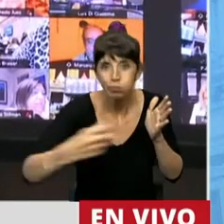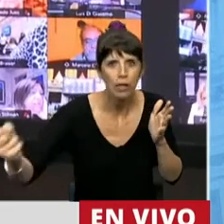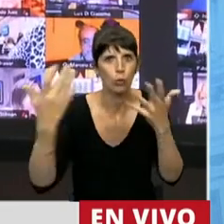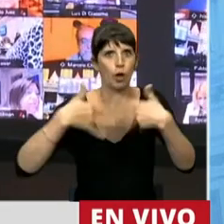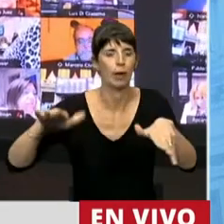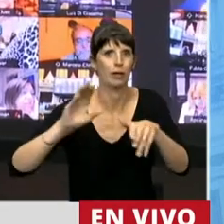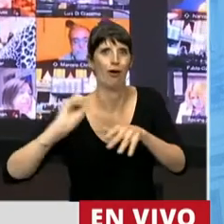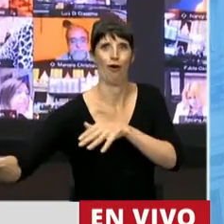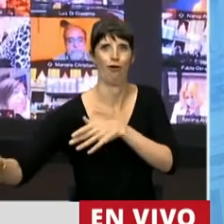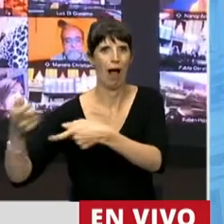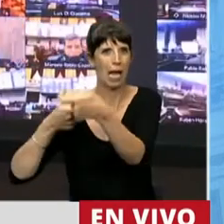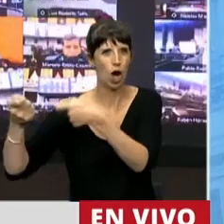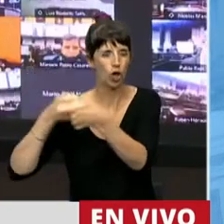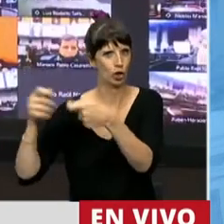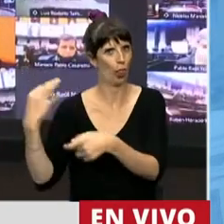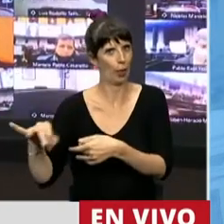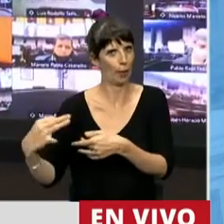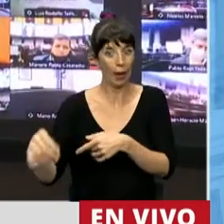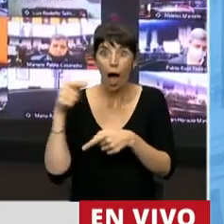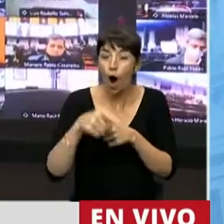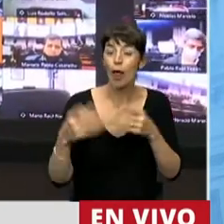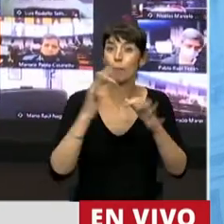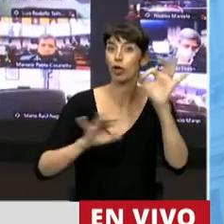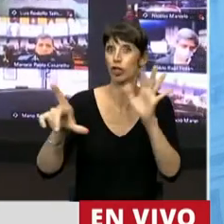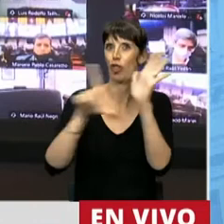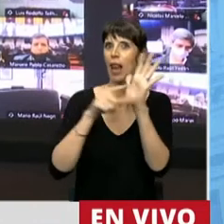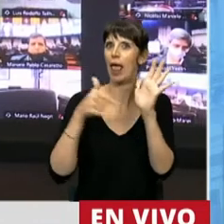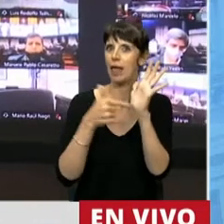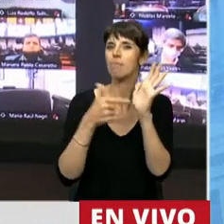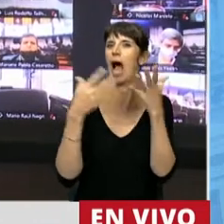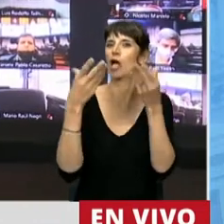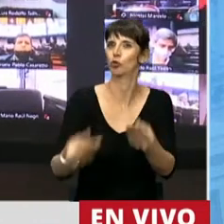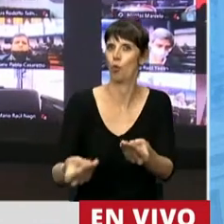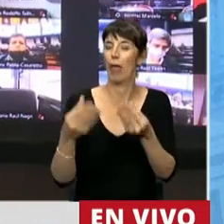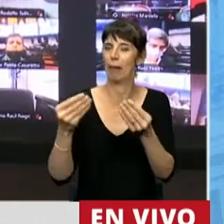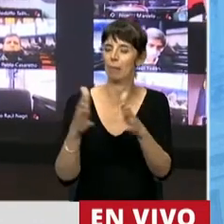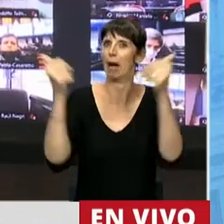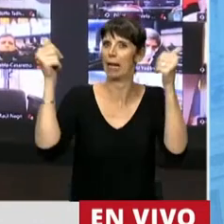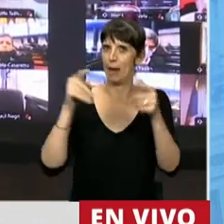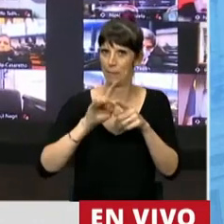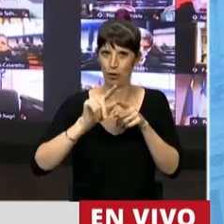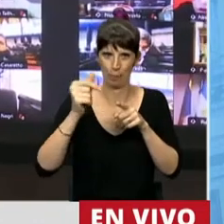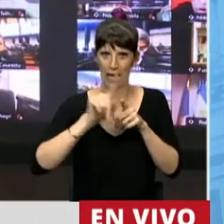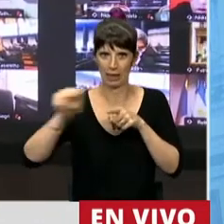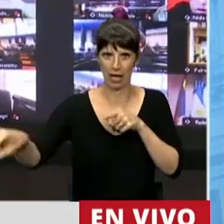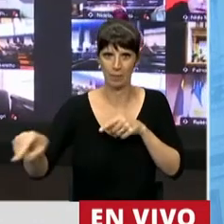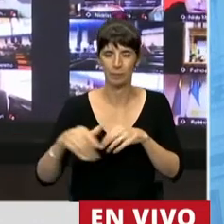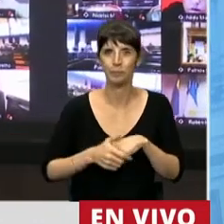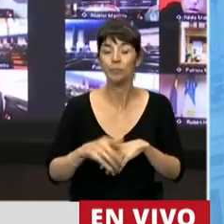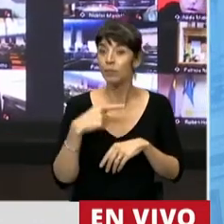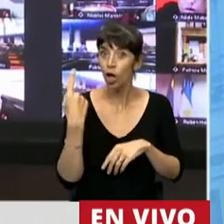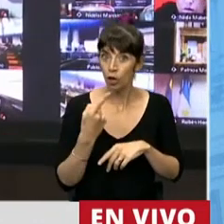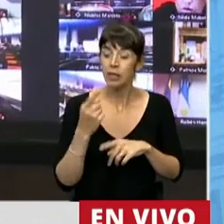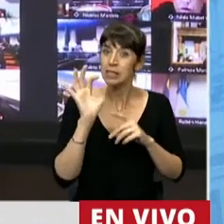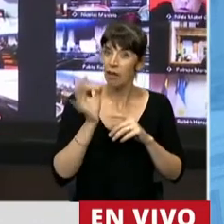tratando de mejorar con este proyecto de ley. Nosotros sabemos que existe la